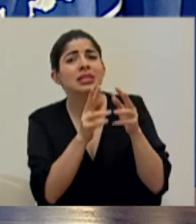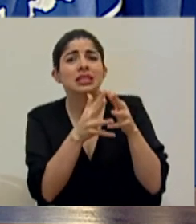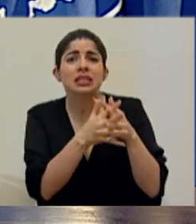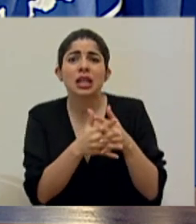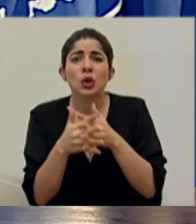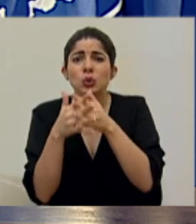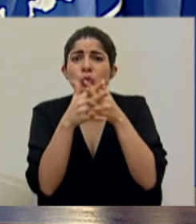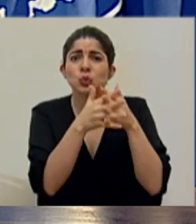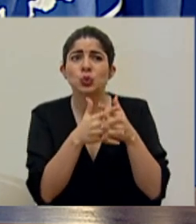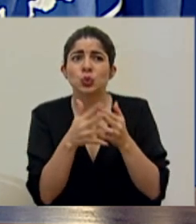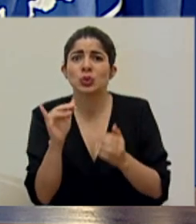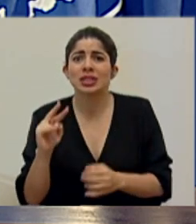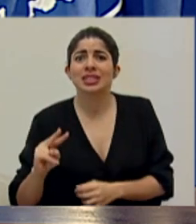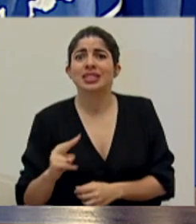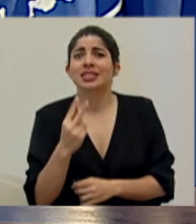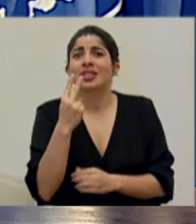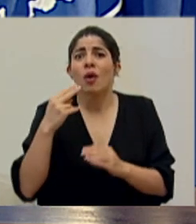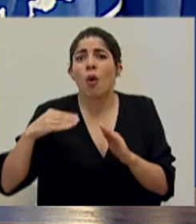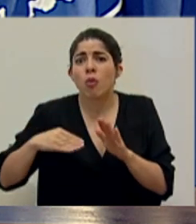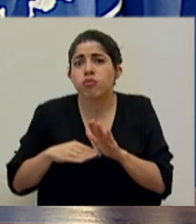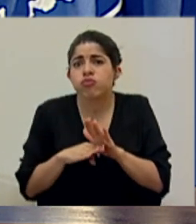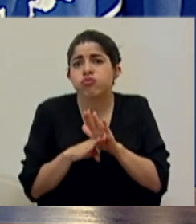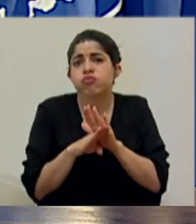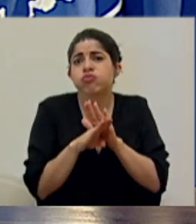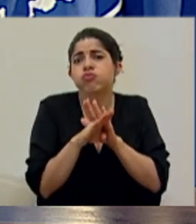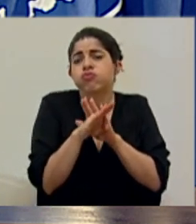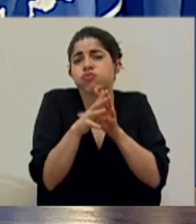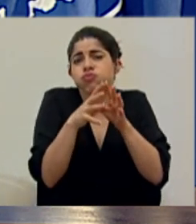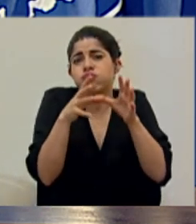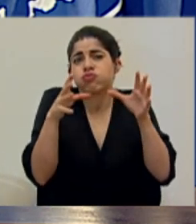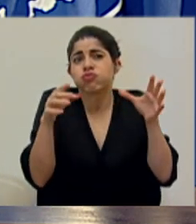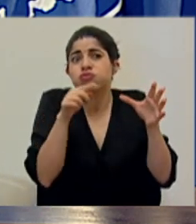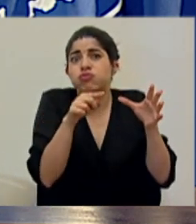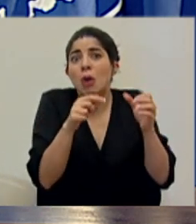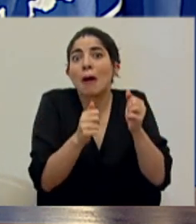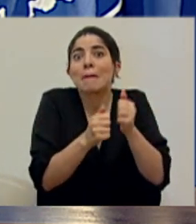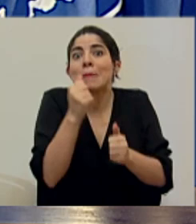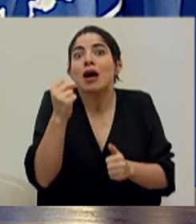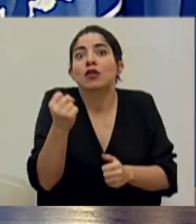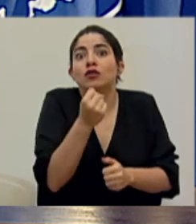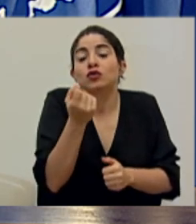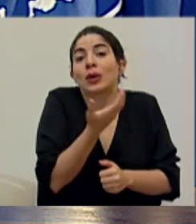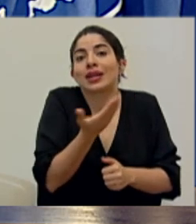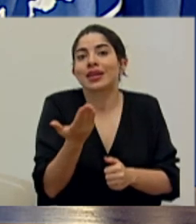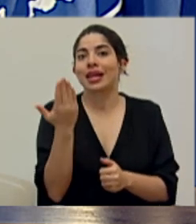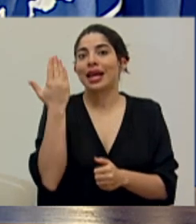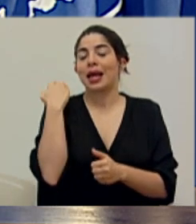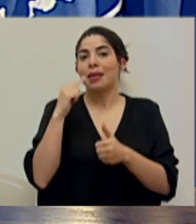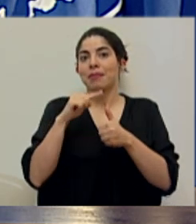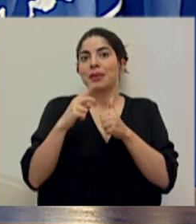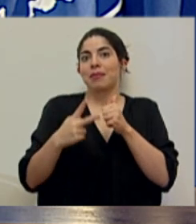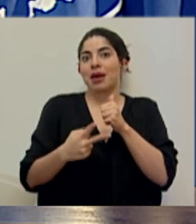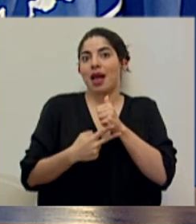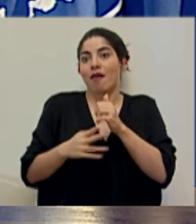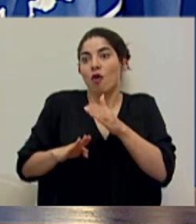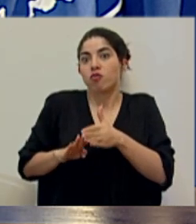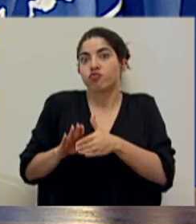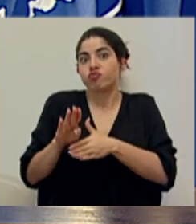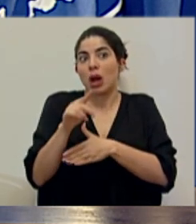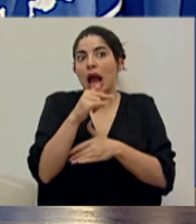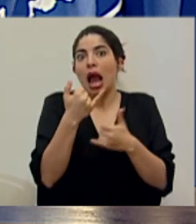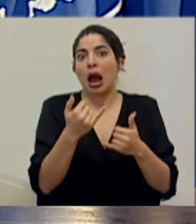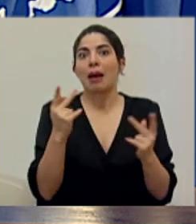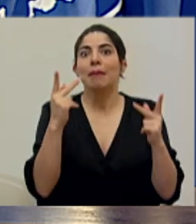está viendo segundas oleadas que son mucho más fuertes que la primera ola que enfrentaron. Frente a esa